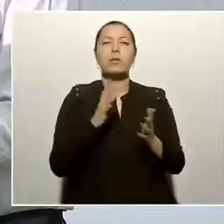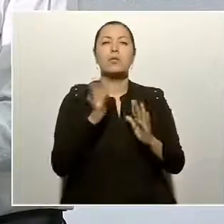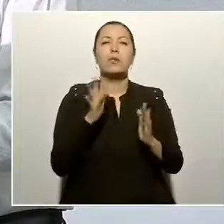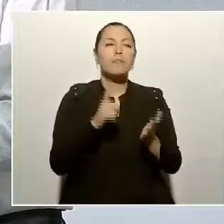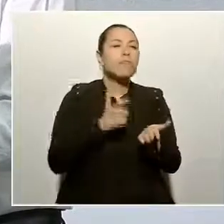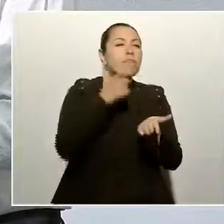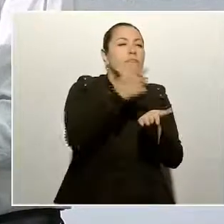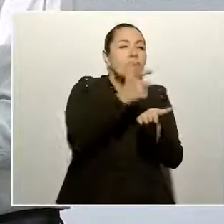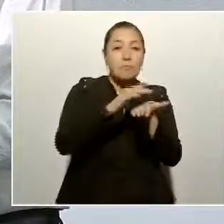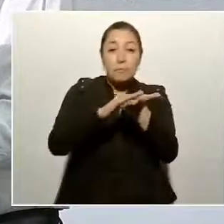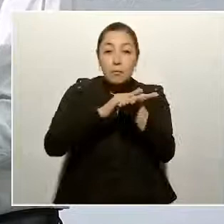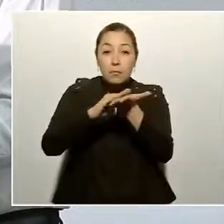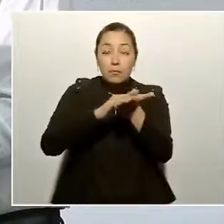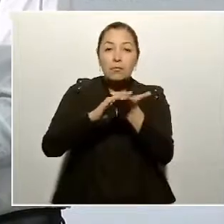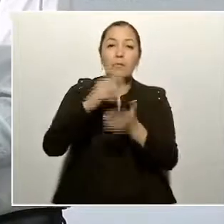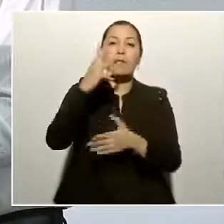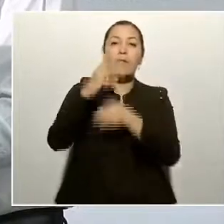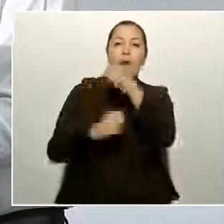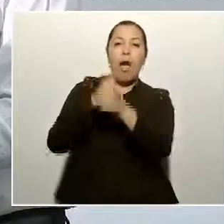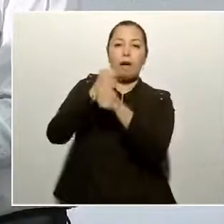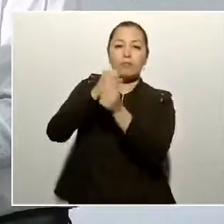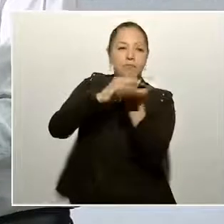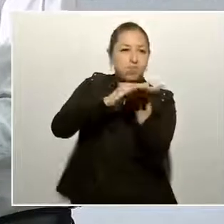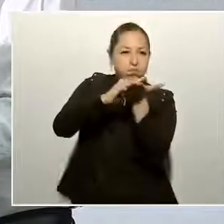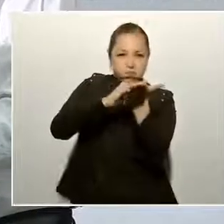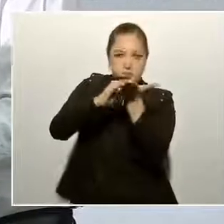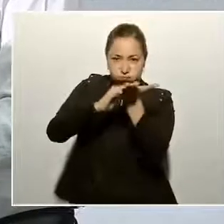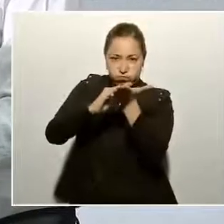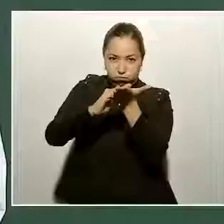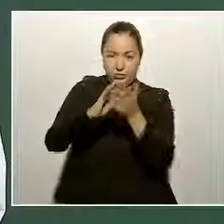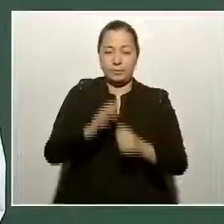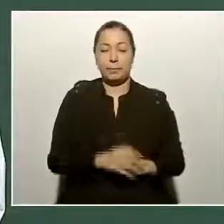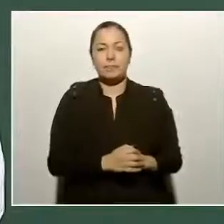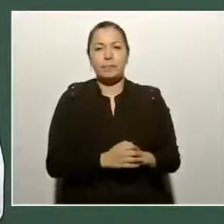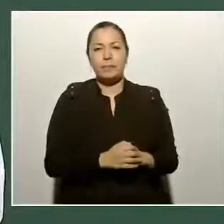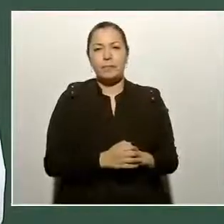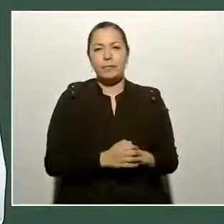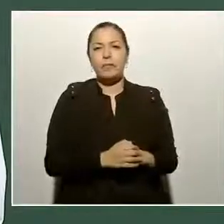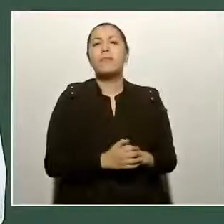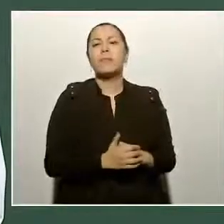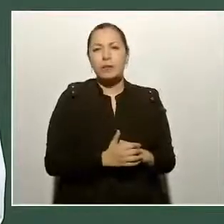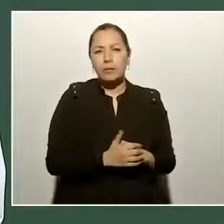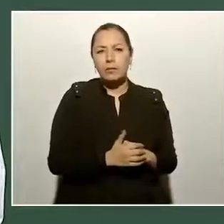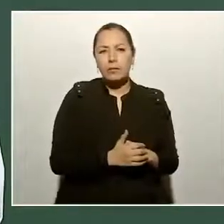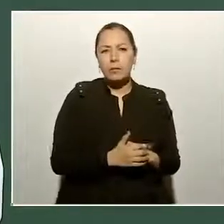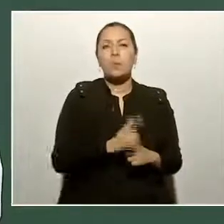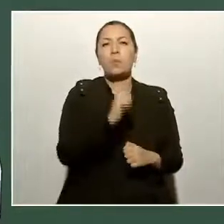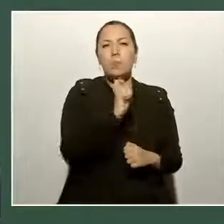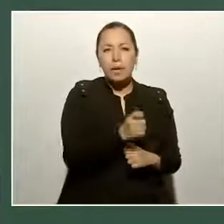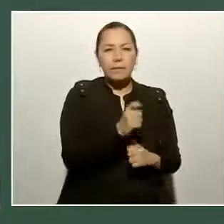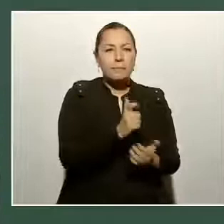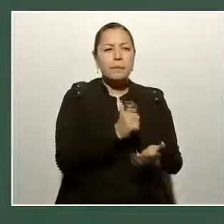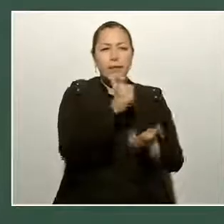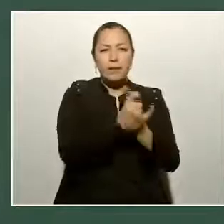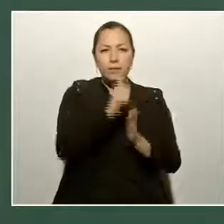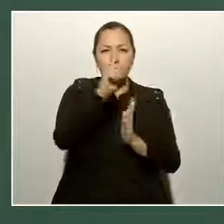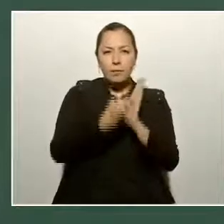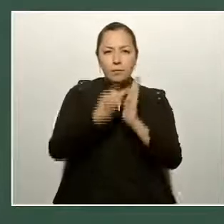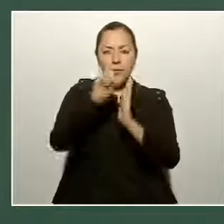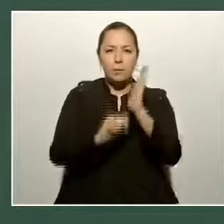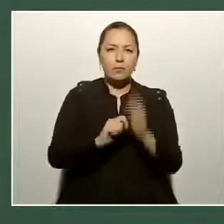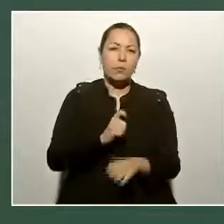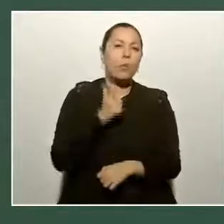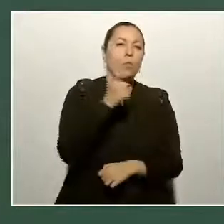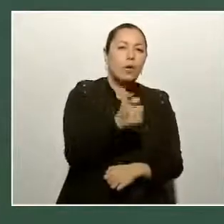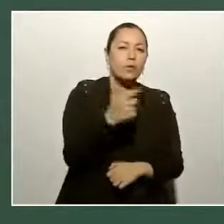a razón de 800 pesos mensuales.